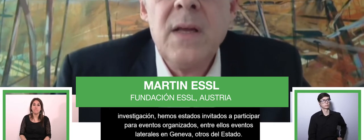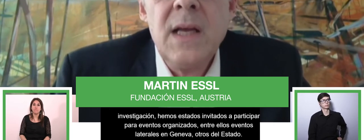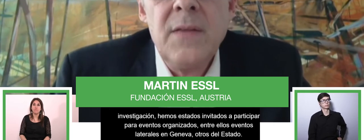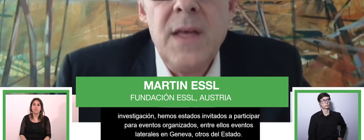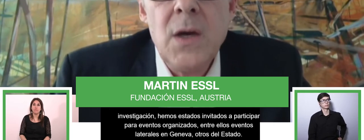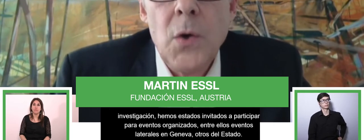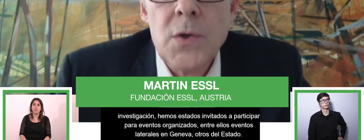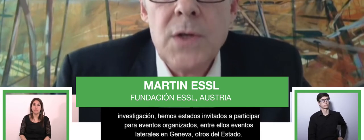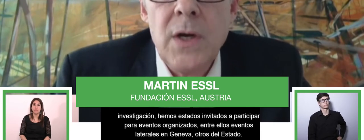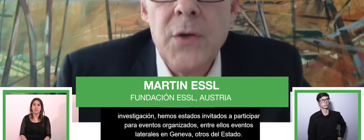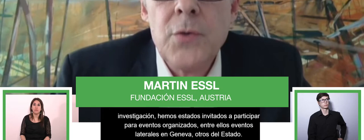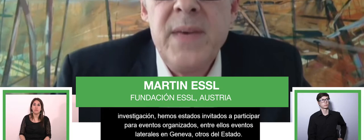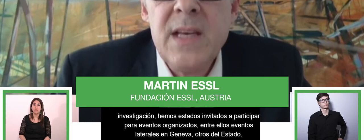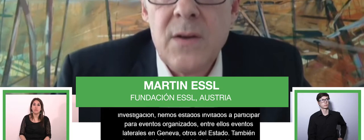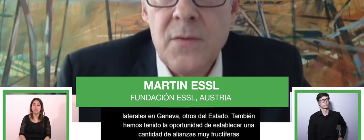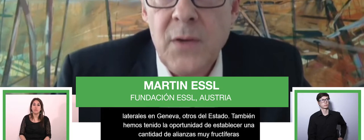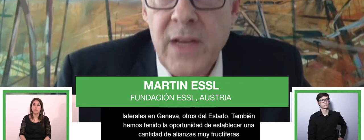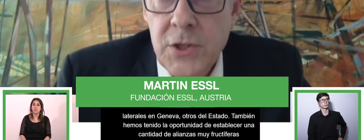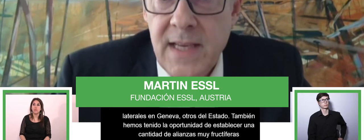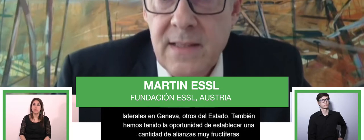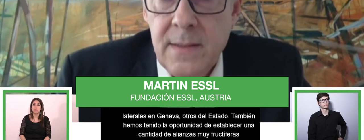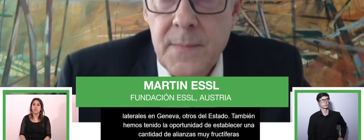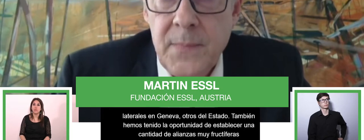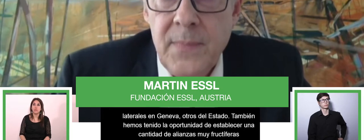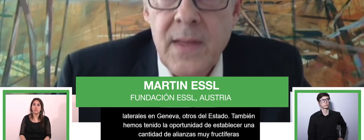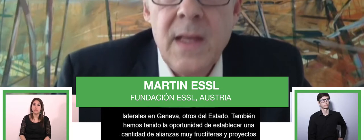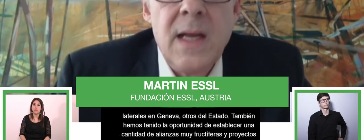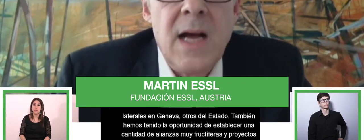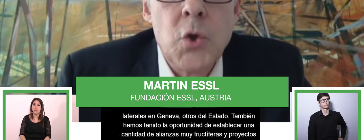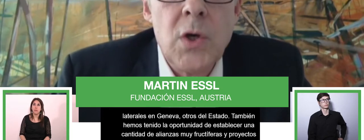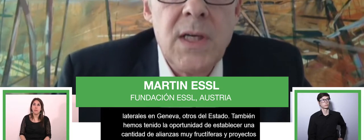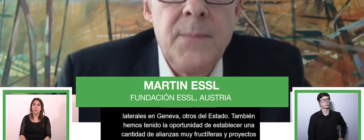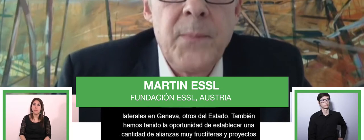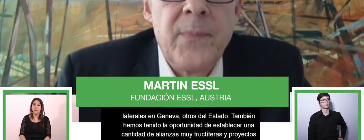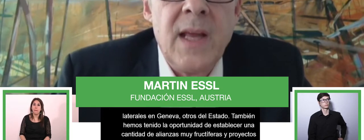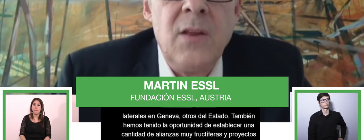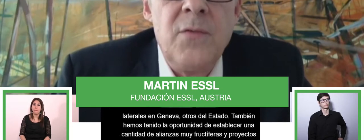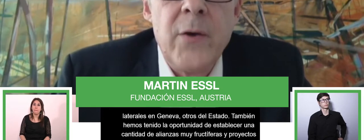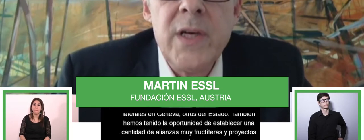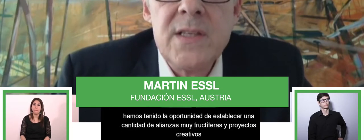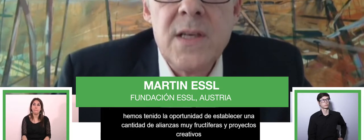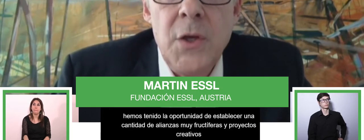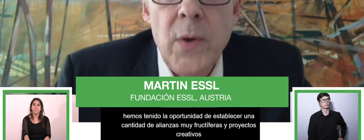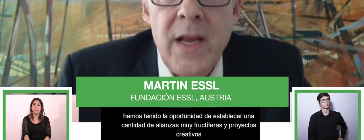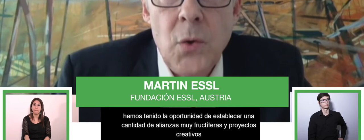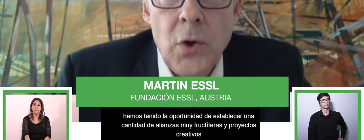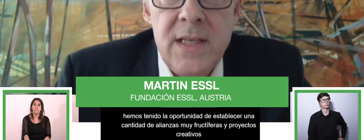-creativos. Por ejemplo, el Centro para la Fundación Europea, Ashoka,